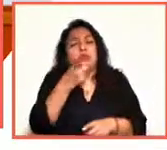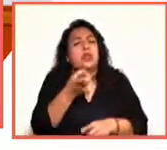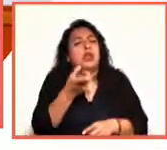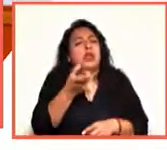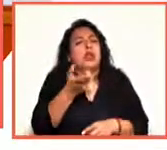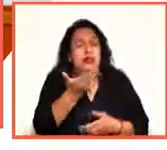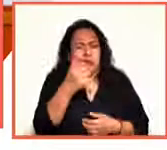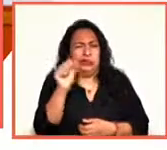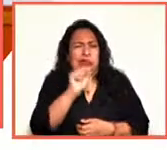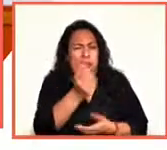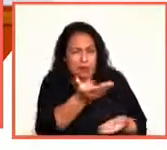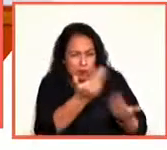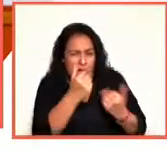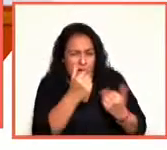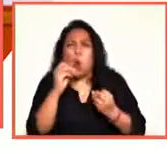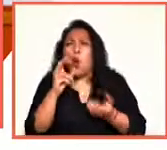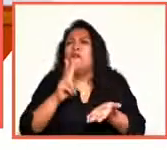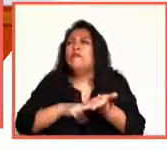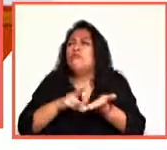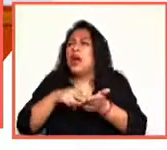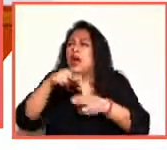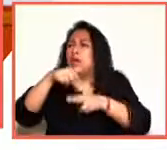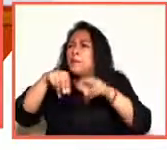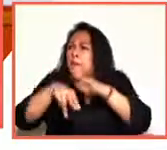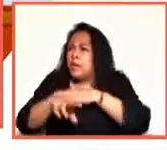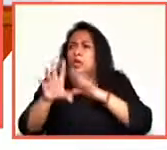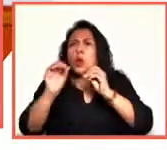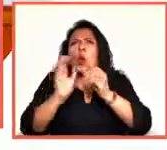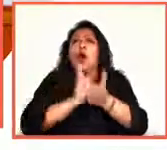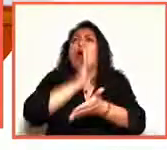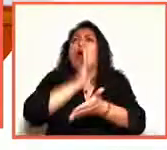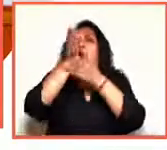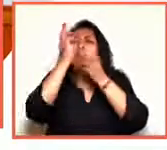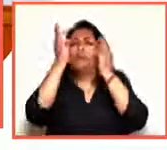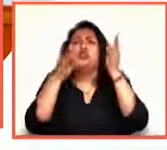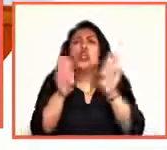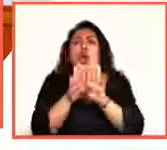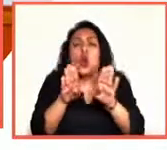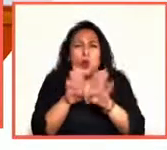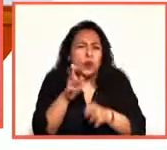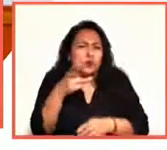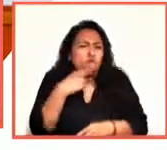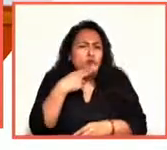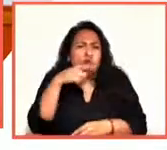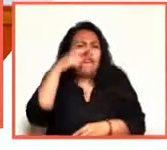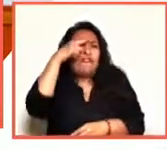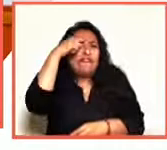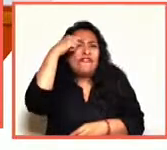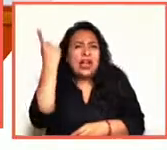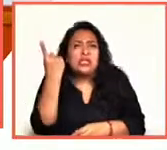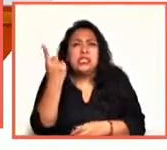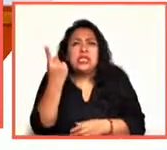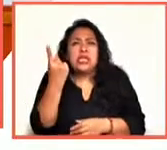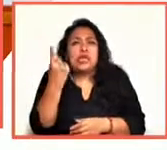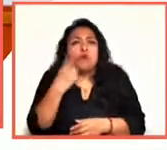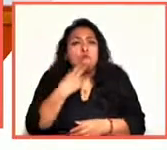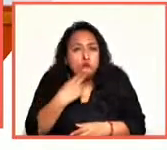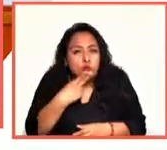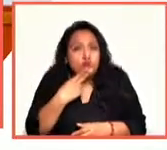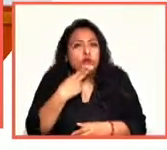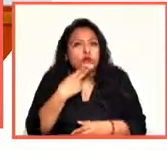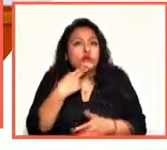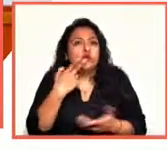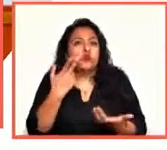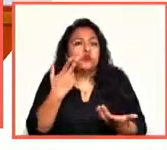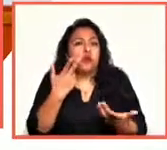metro, o cómo llego al Museo de Antropología, que es el uso instrumental práctico del lenguaje. Y otra cosa es decir, la aurora